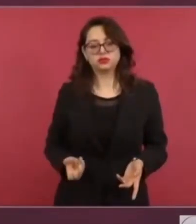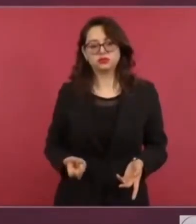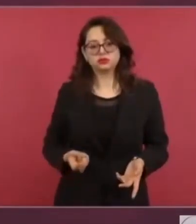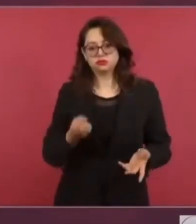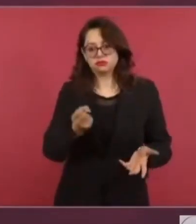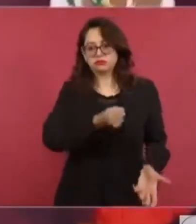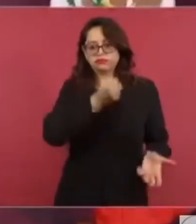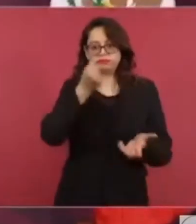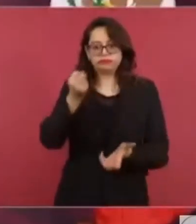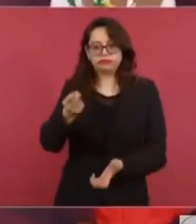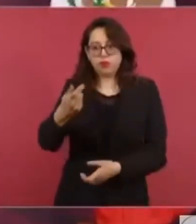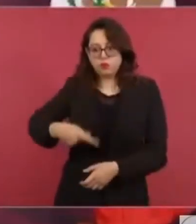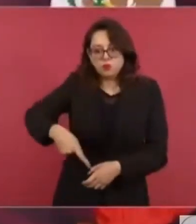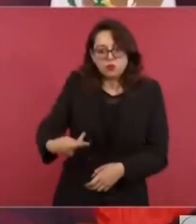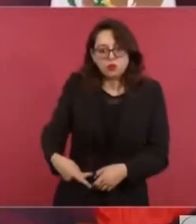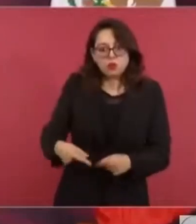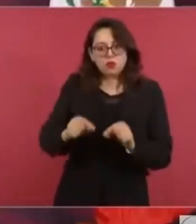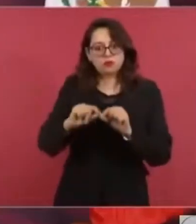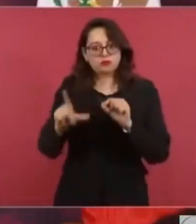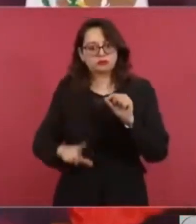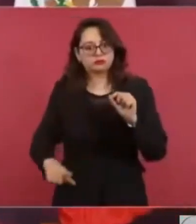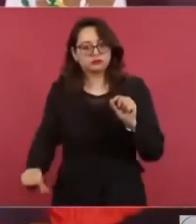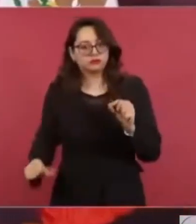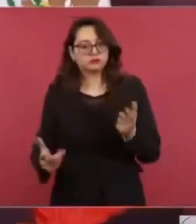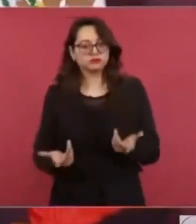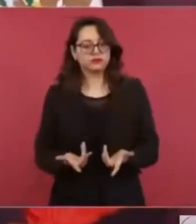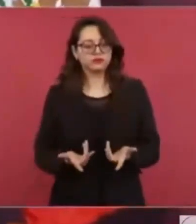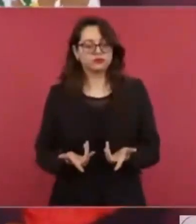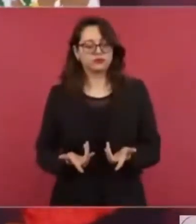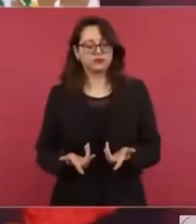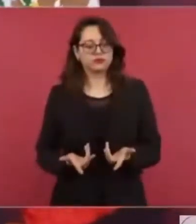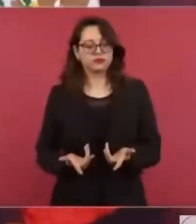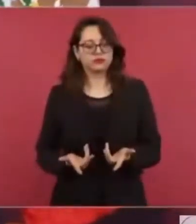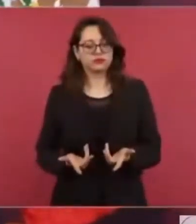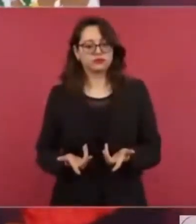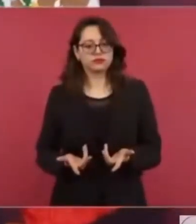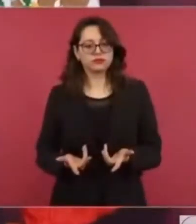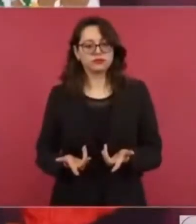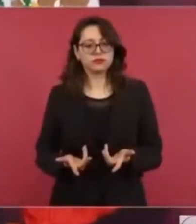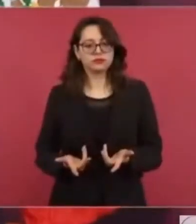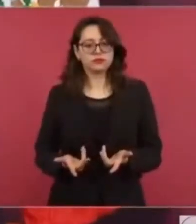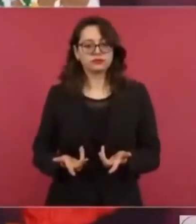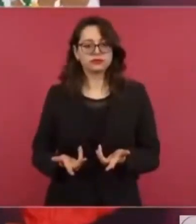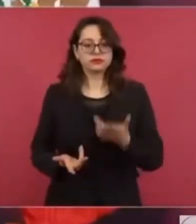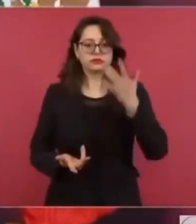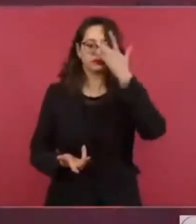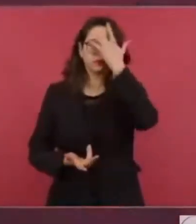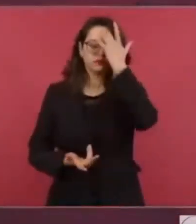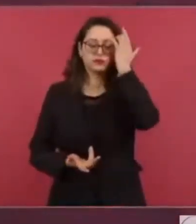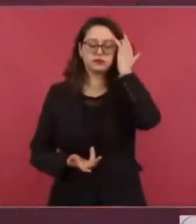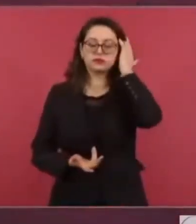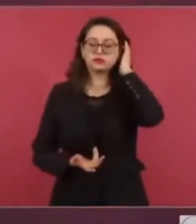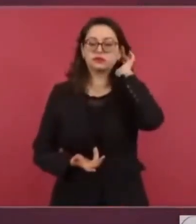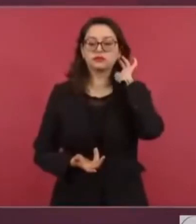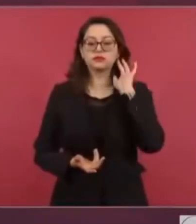Entonces, si la empresa